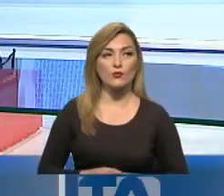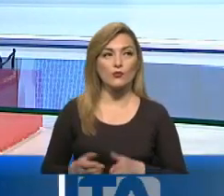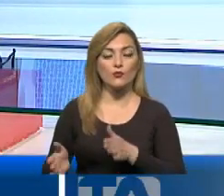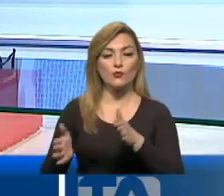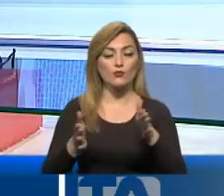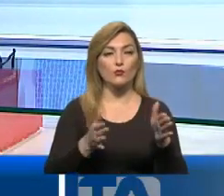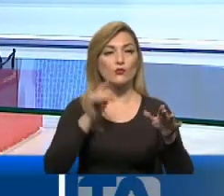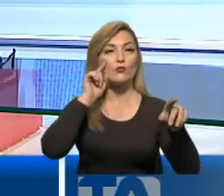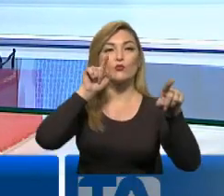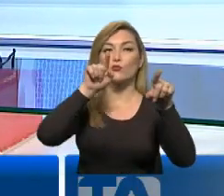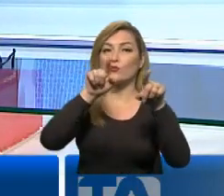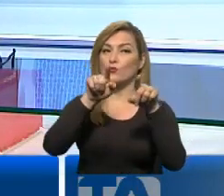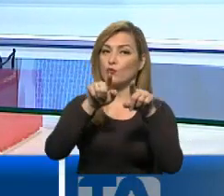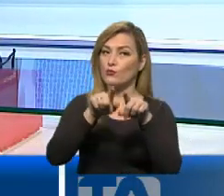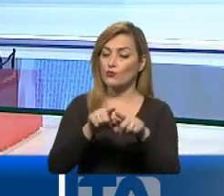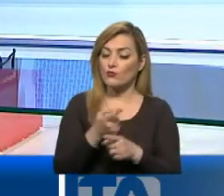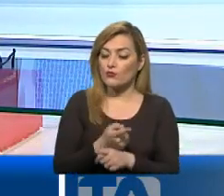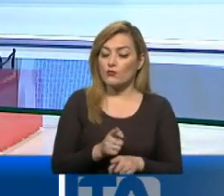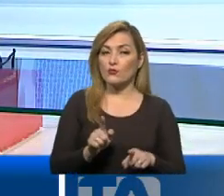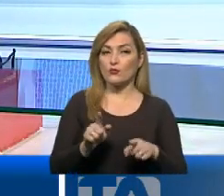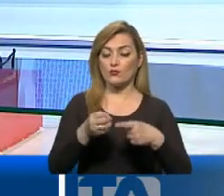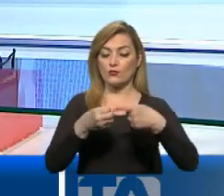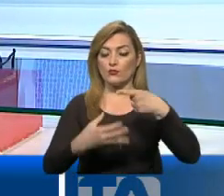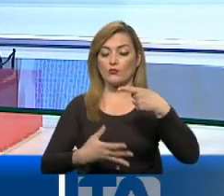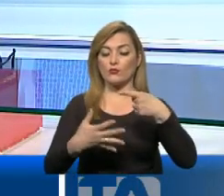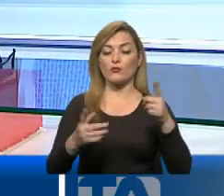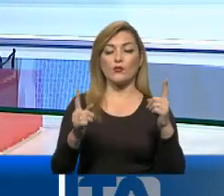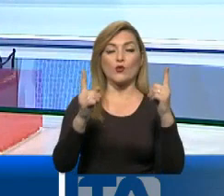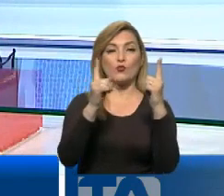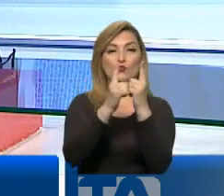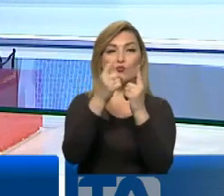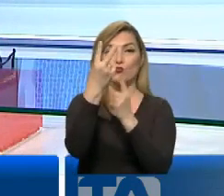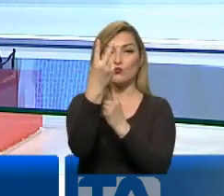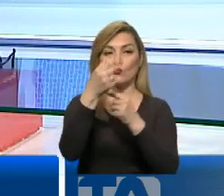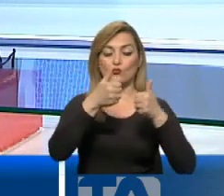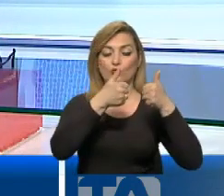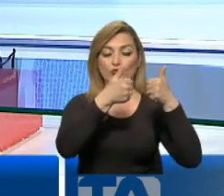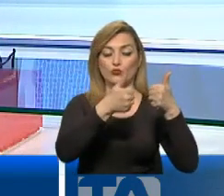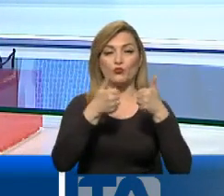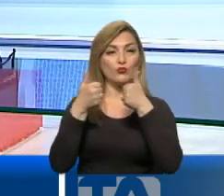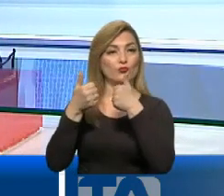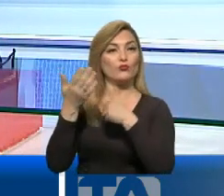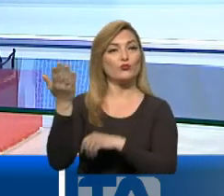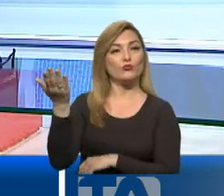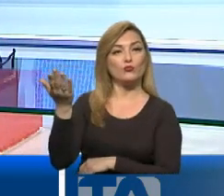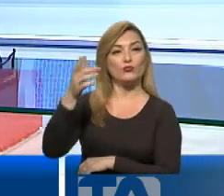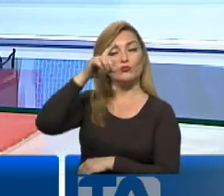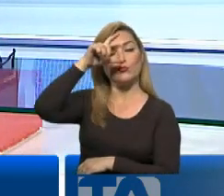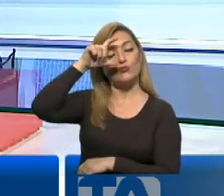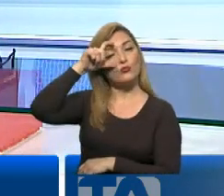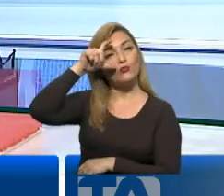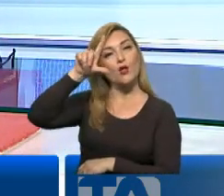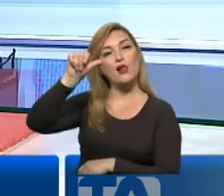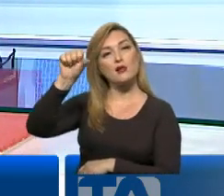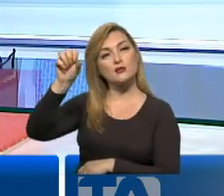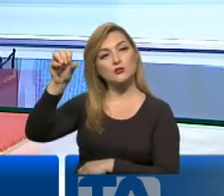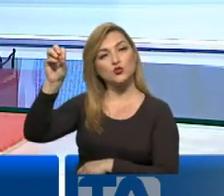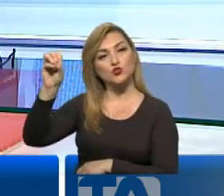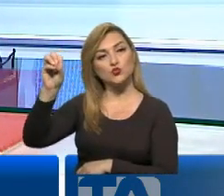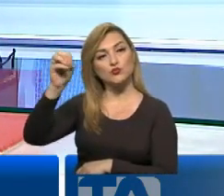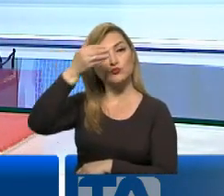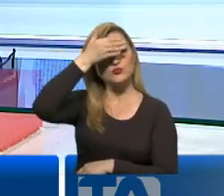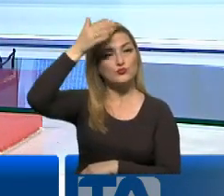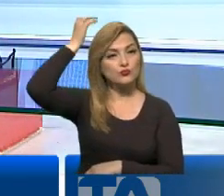Coincidencias, pero también divergencias, caracterizaron el encuentro entre los candidatos, Guillermo Lazo y Yaco Pérez, quienes tuvieron puntos en